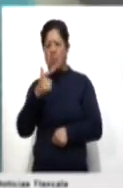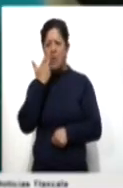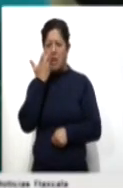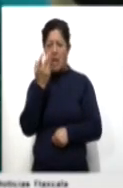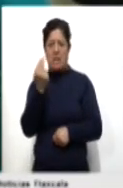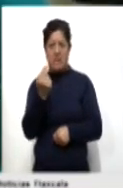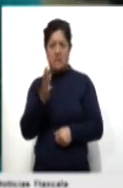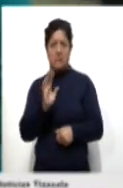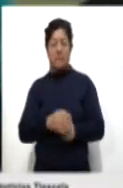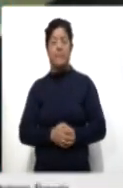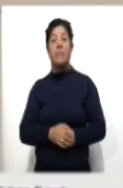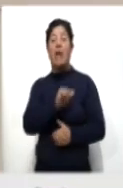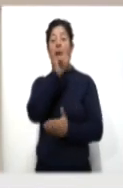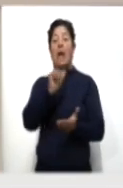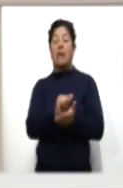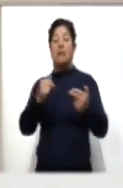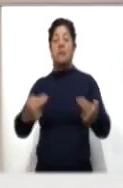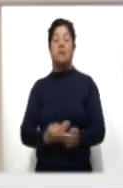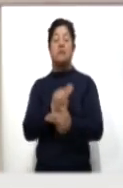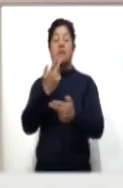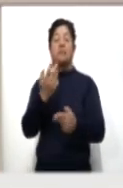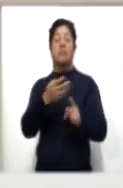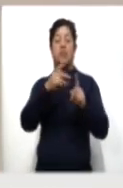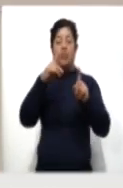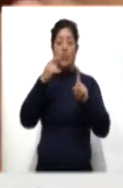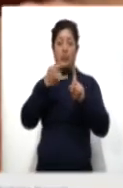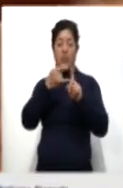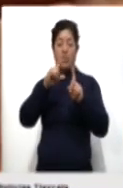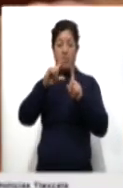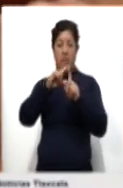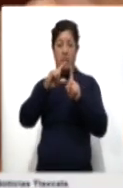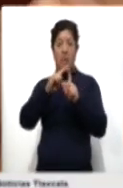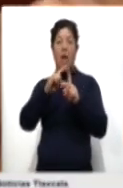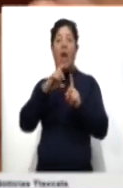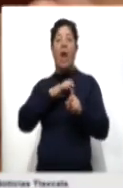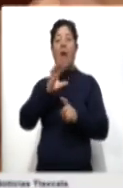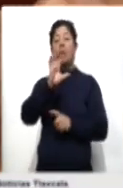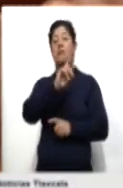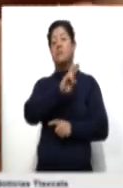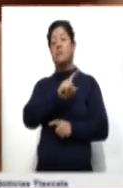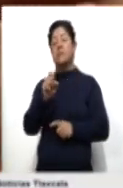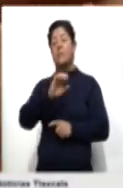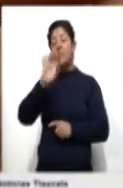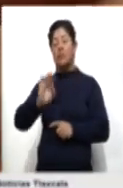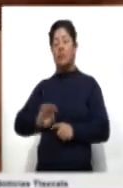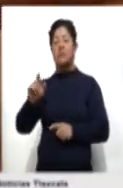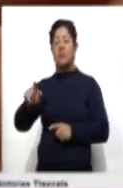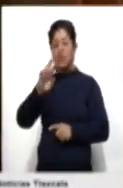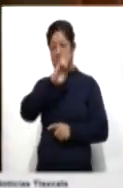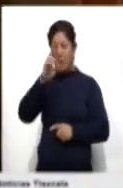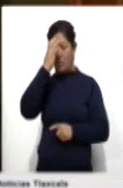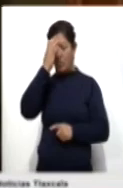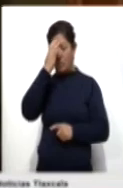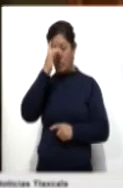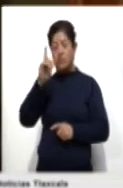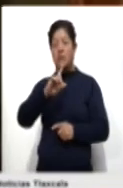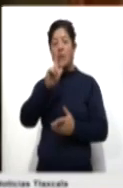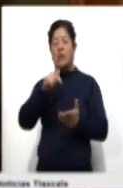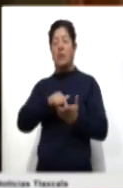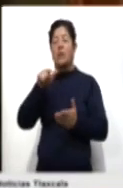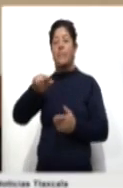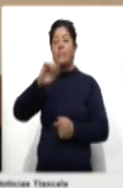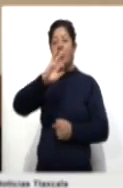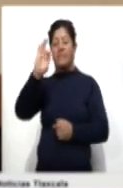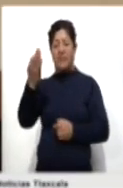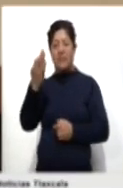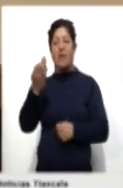Subrayó que el acta de nacimiento digital cuenta con el 100% de validez reconocida a nivel federal, estatal y municipal, a fin de que